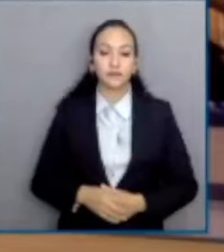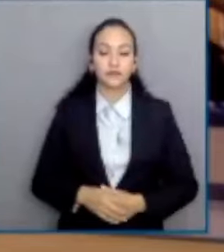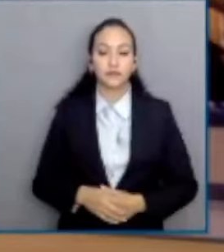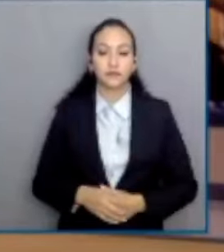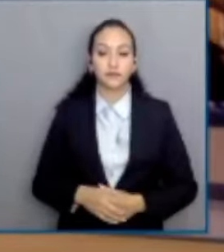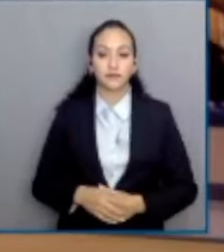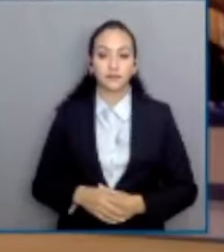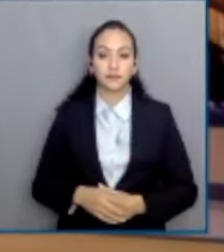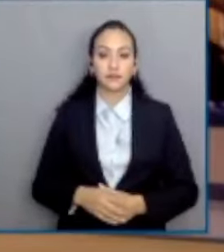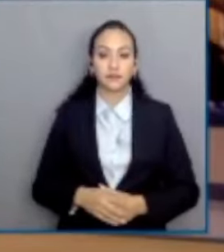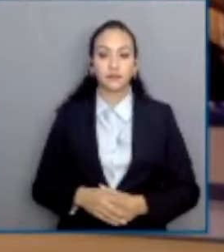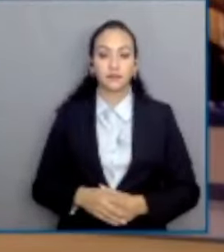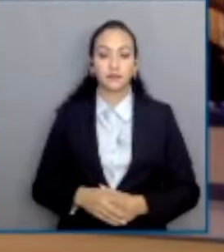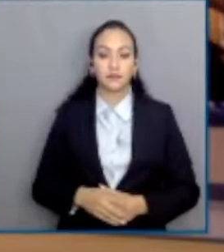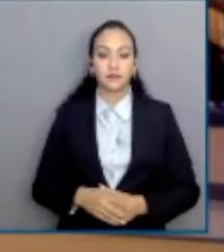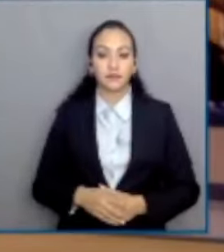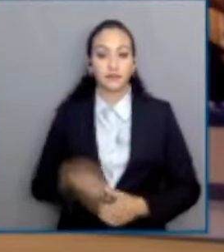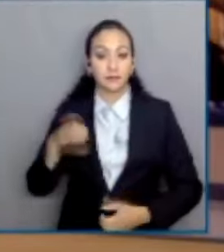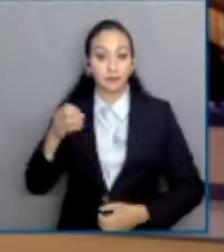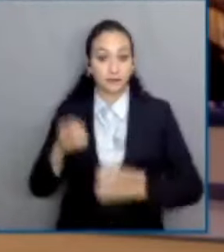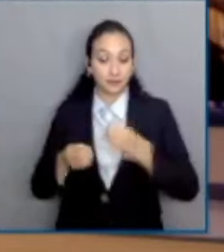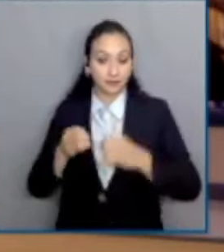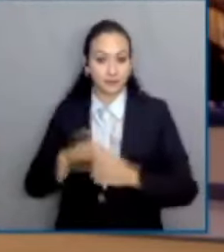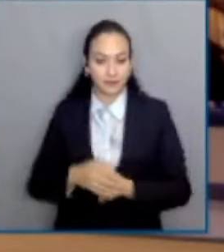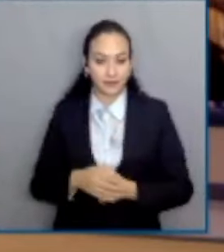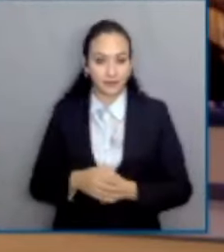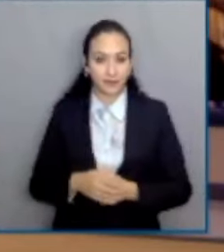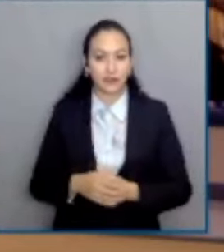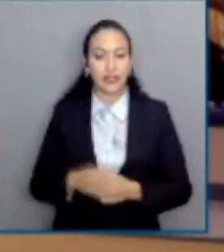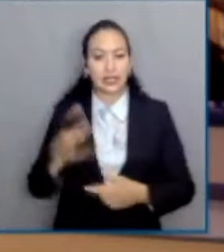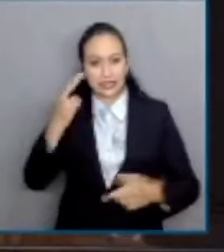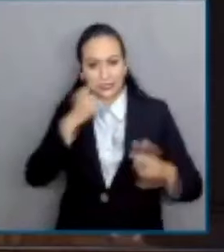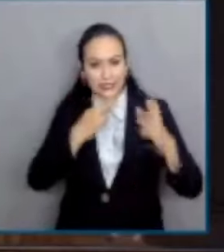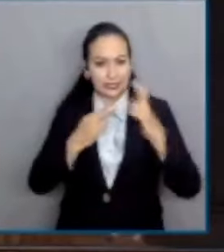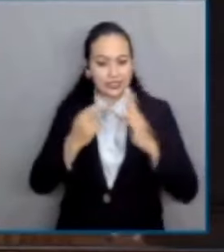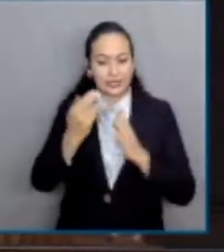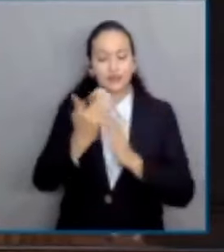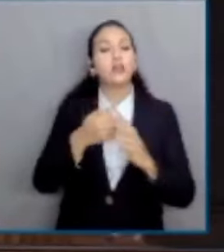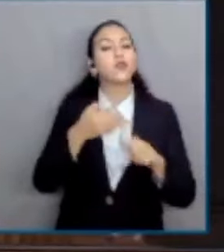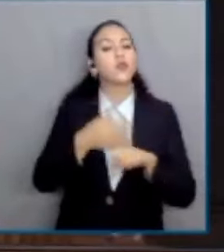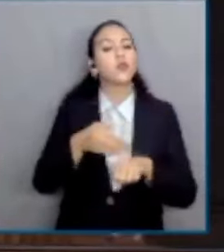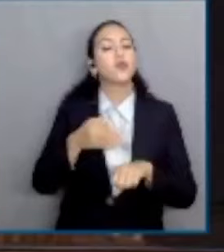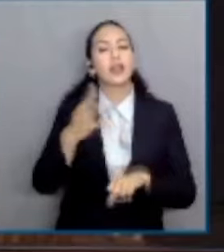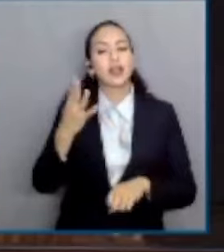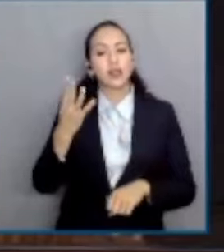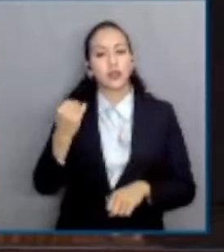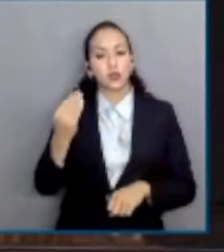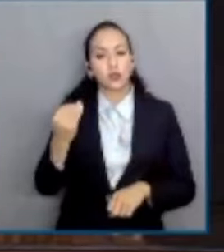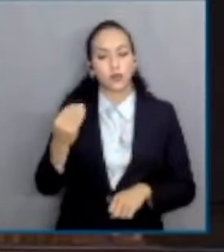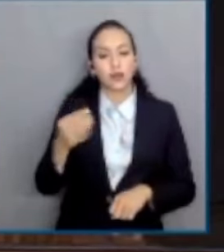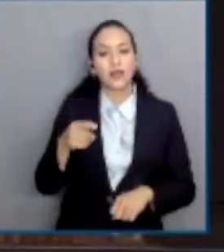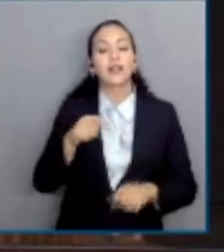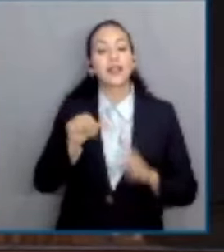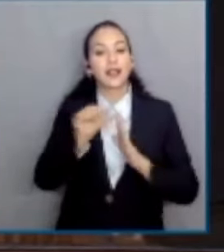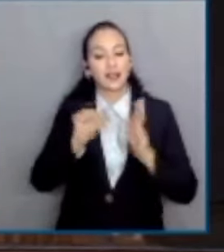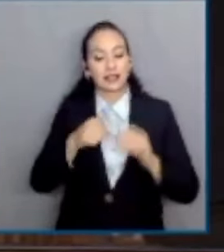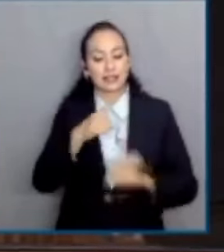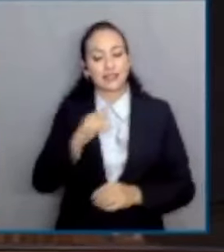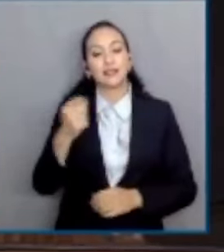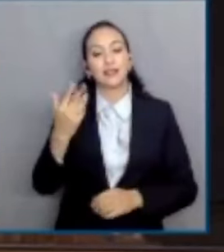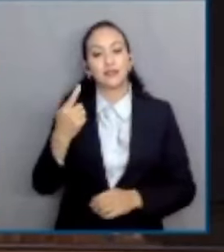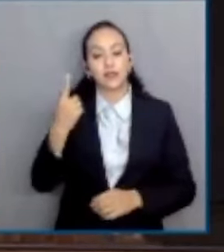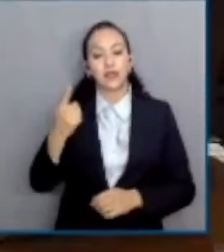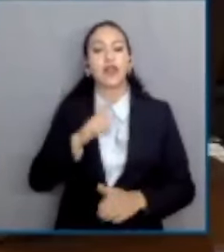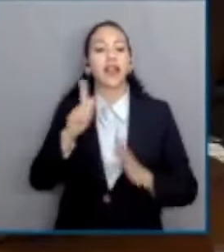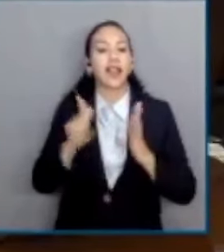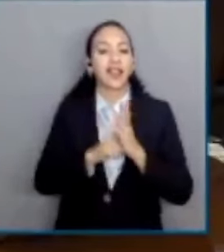El Pleno de la Corte determinó invalidar la fracción novena del artículo 151 de la Ley de Movilidad del Estado